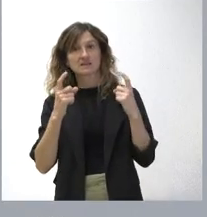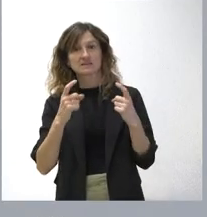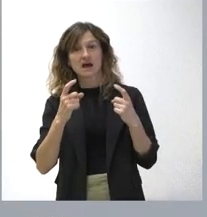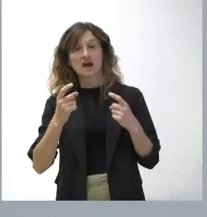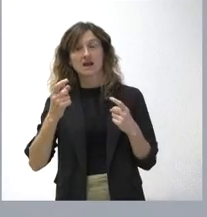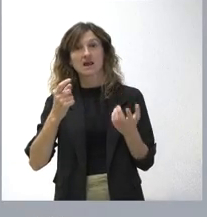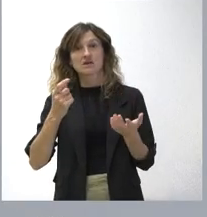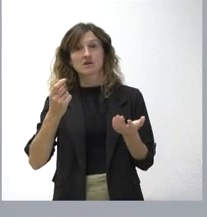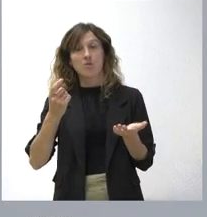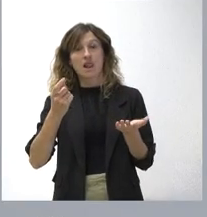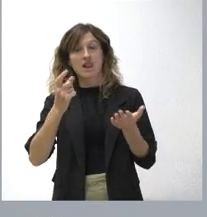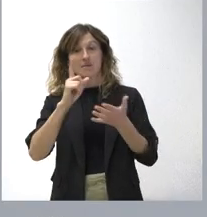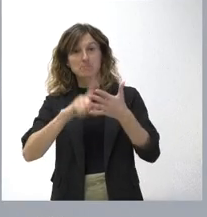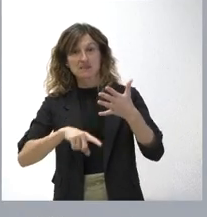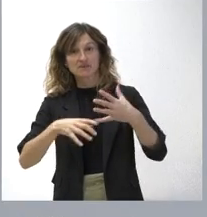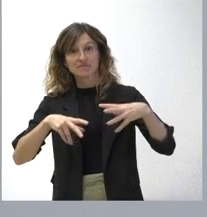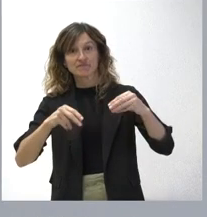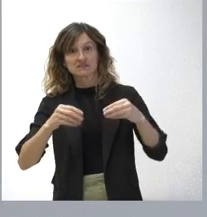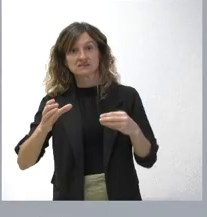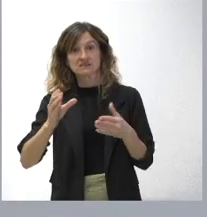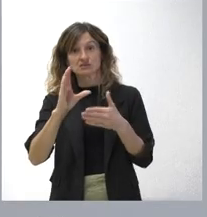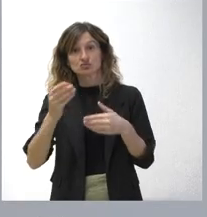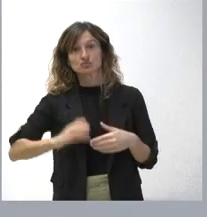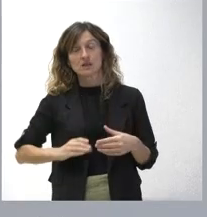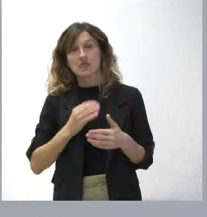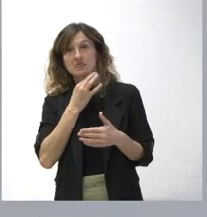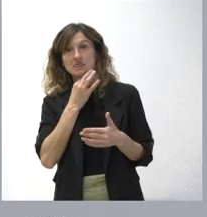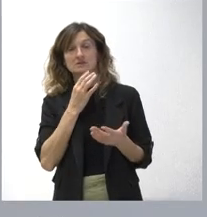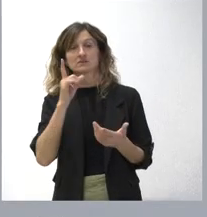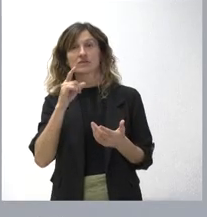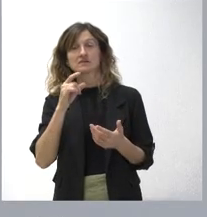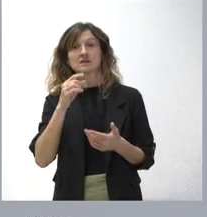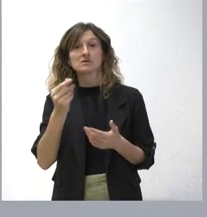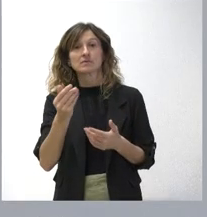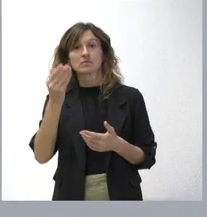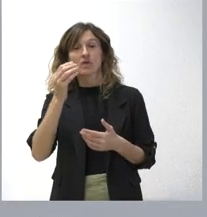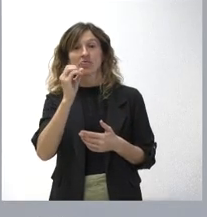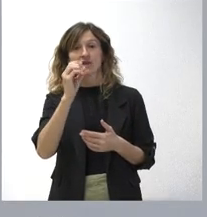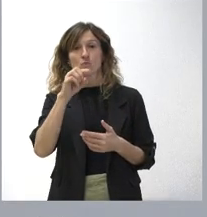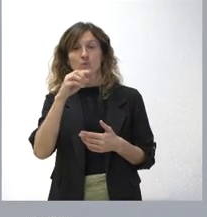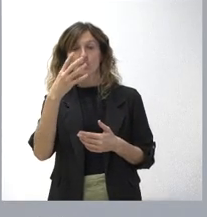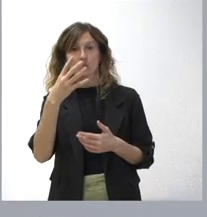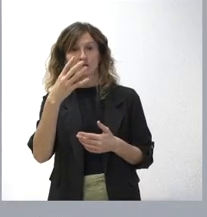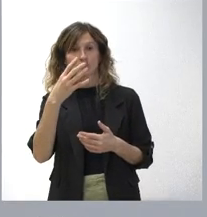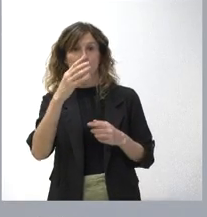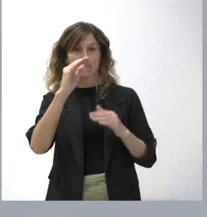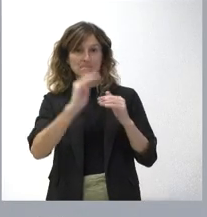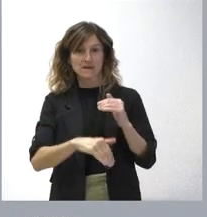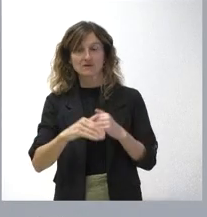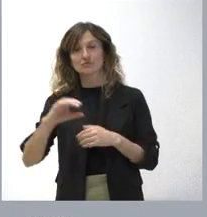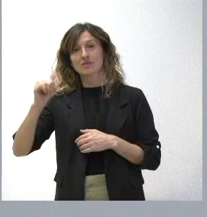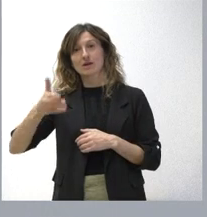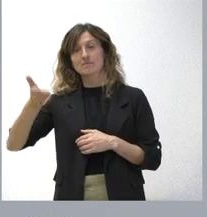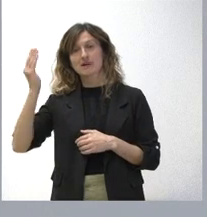fin de mes. Castilla y León esta semana hemos conocido los datos de inflación y tenemos cuatro décimas menos que la media nacional y somos la segunda